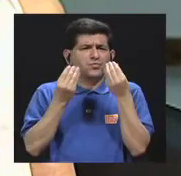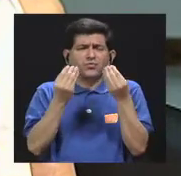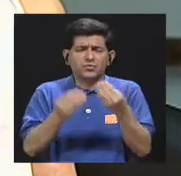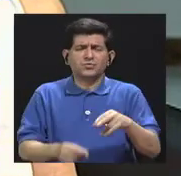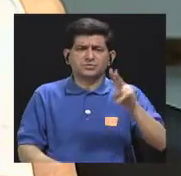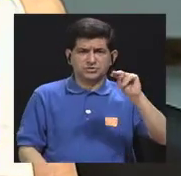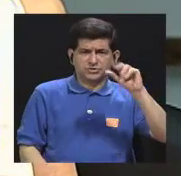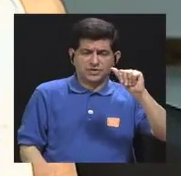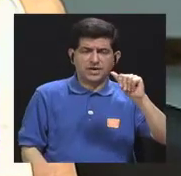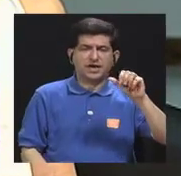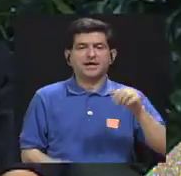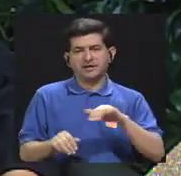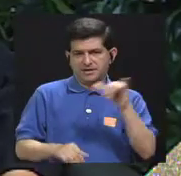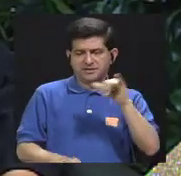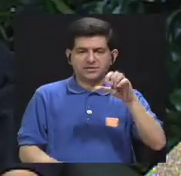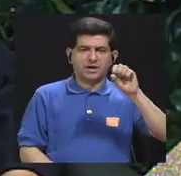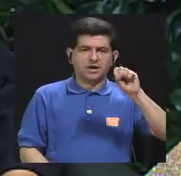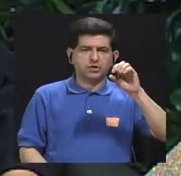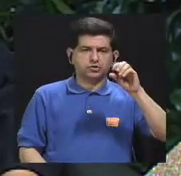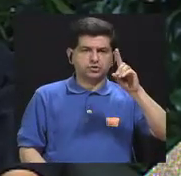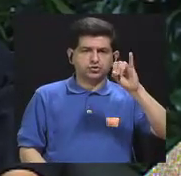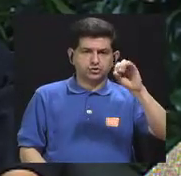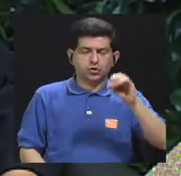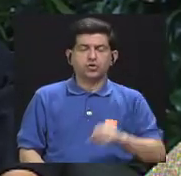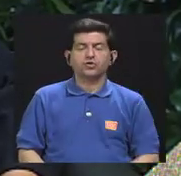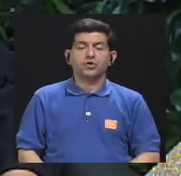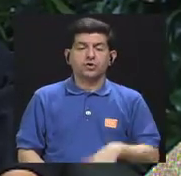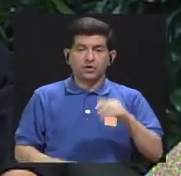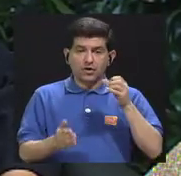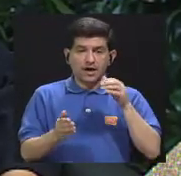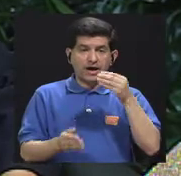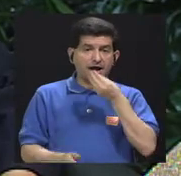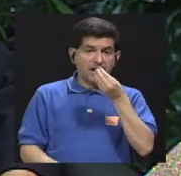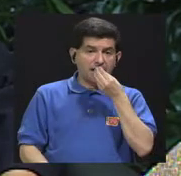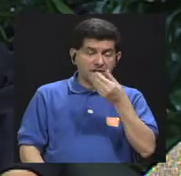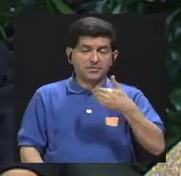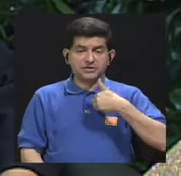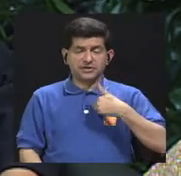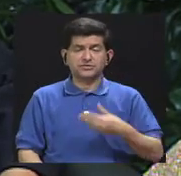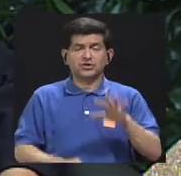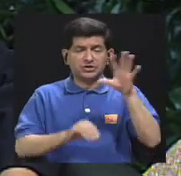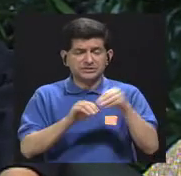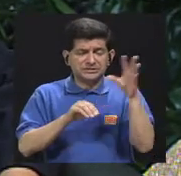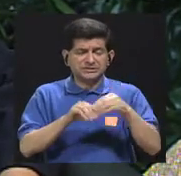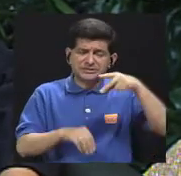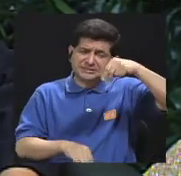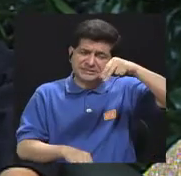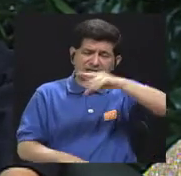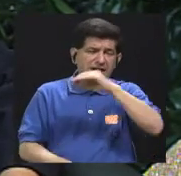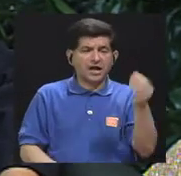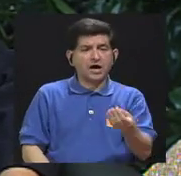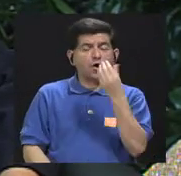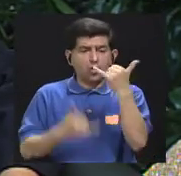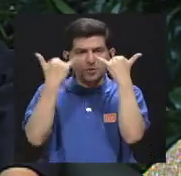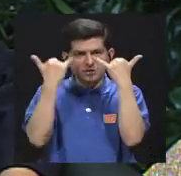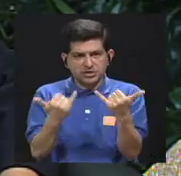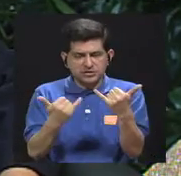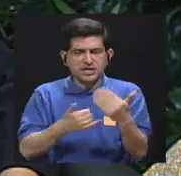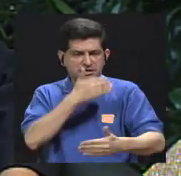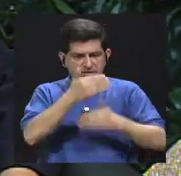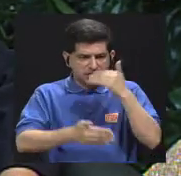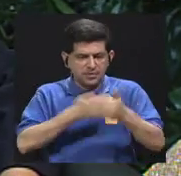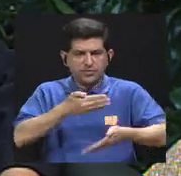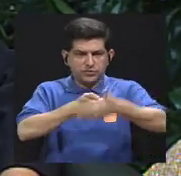que es lo que nos viene ocurriendo, porque la alimentación que tenemos, o le agregamos mucha sal, o los alimentos que ya vienen